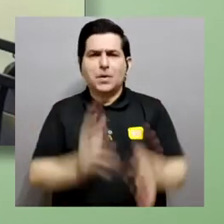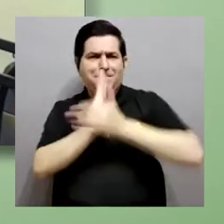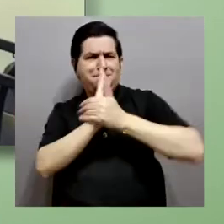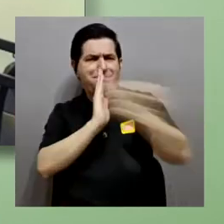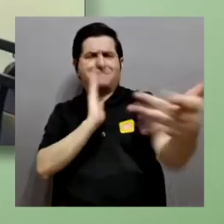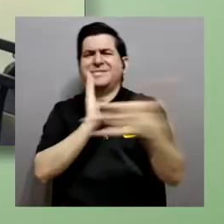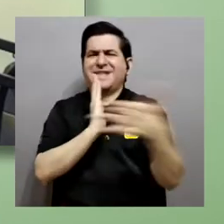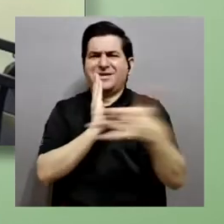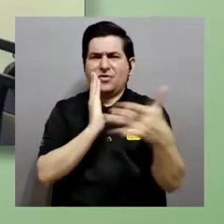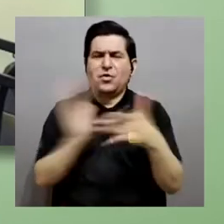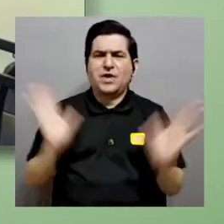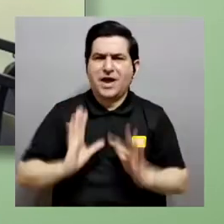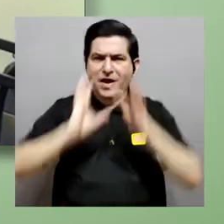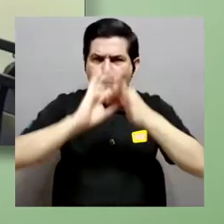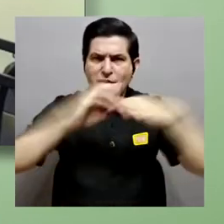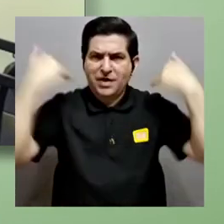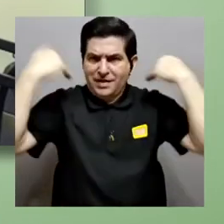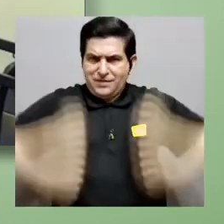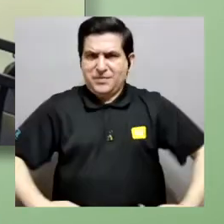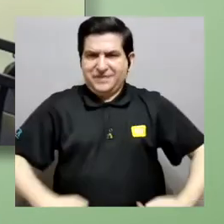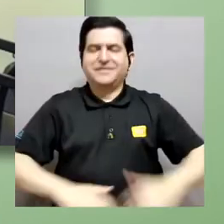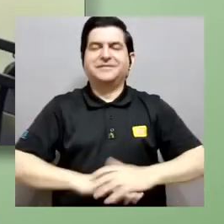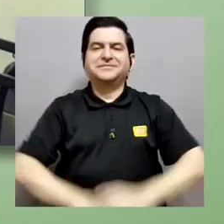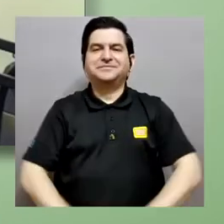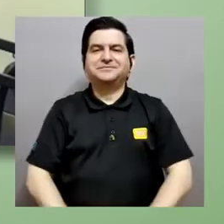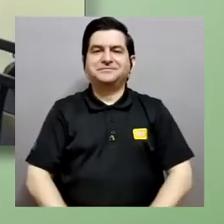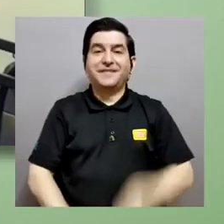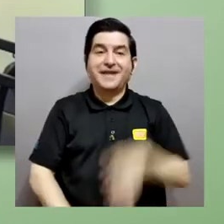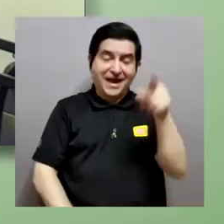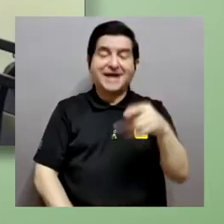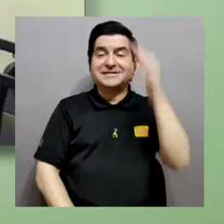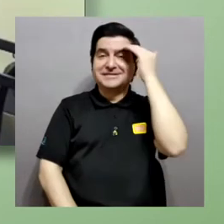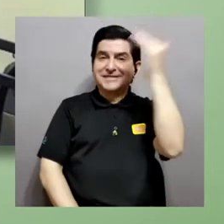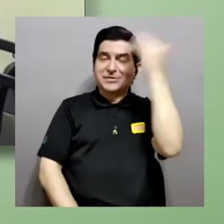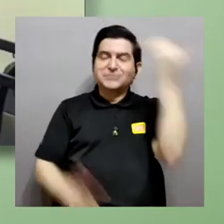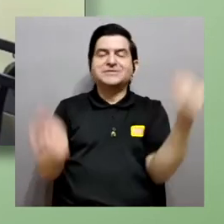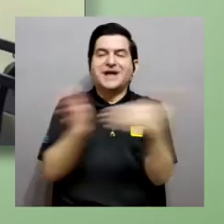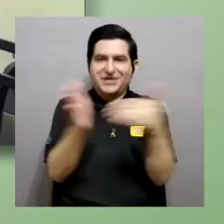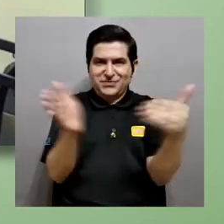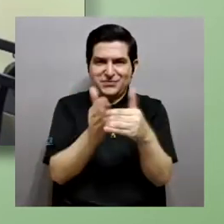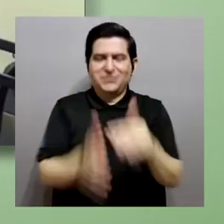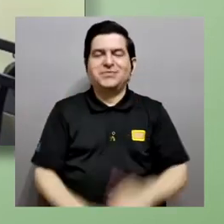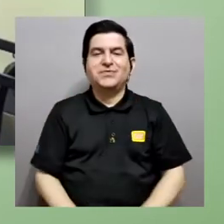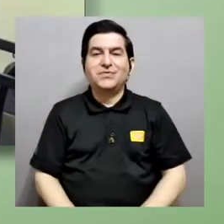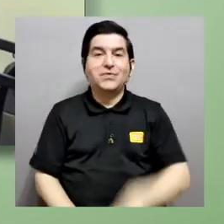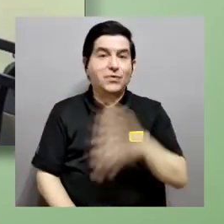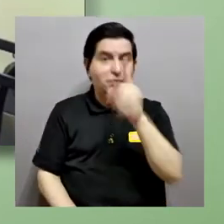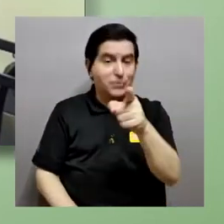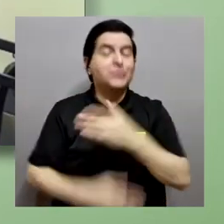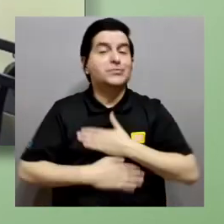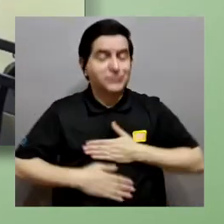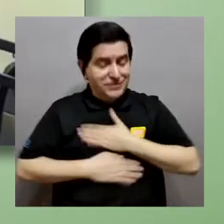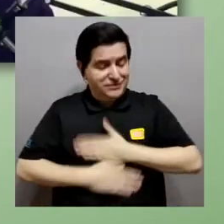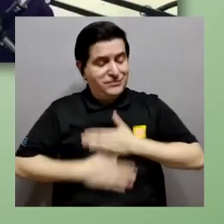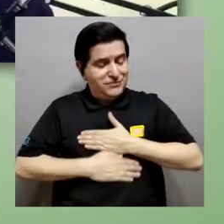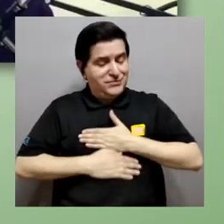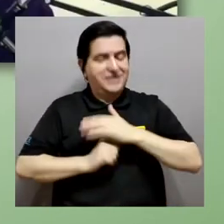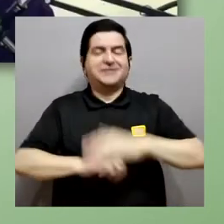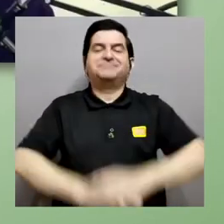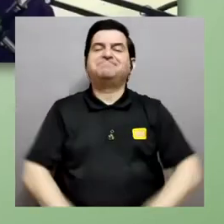potenciarán la tecnología de la mano con la humanidad. Eso es un saludo nuevamente y esperamos que usted lo disfrute.